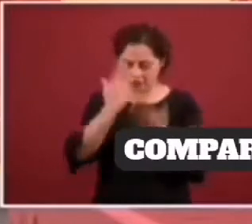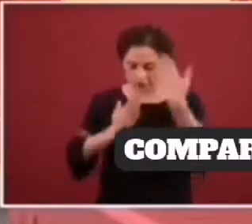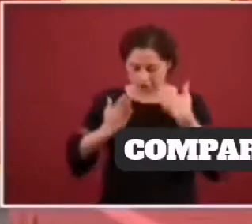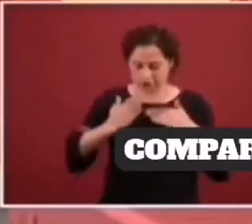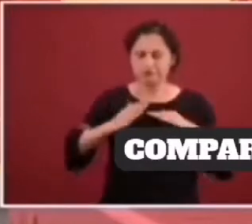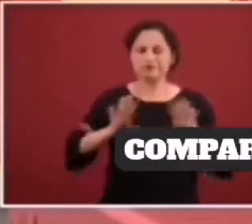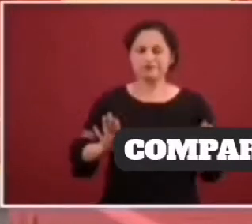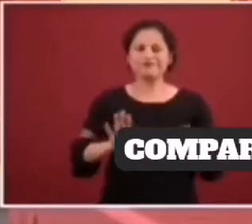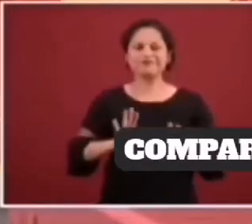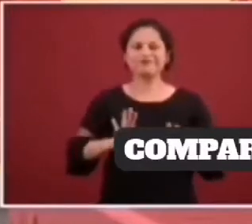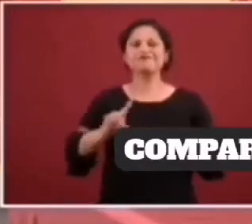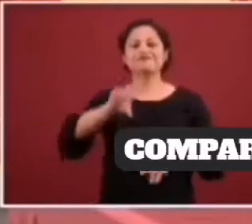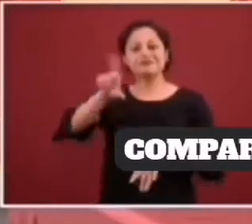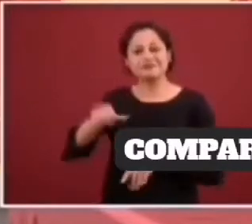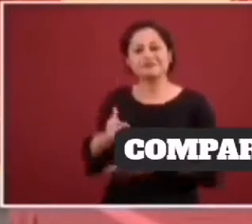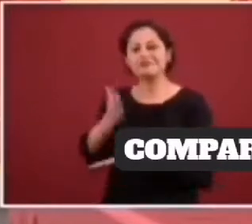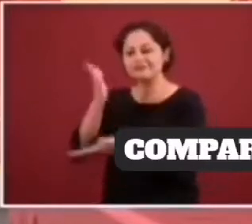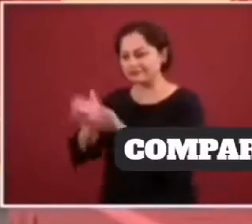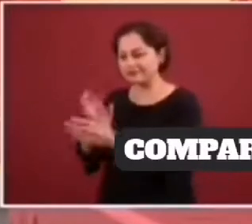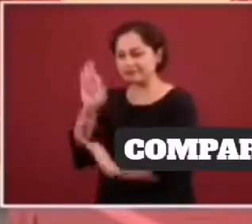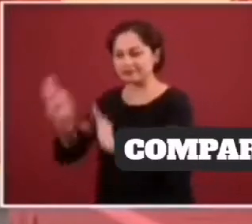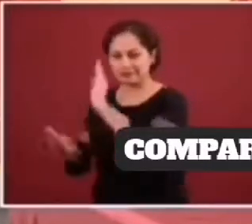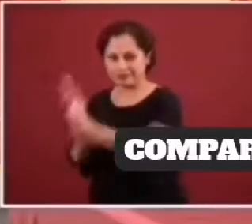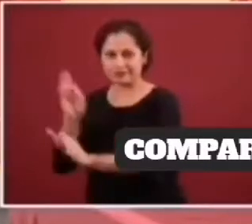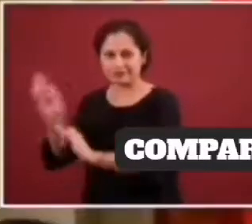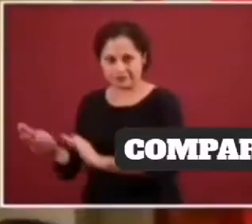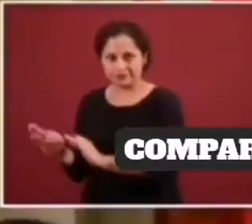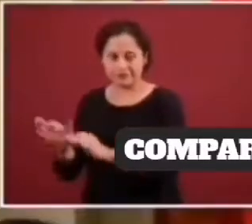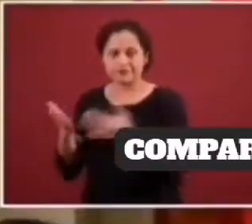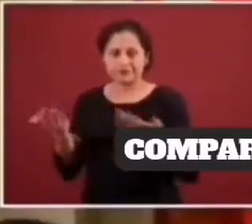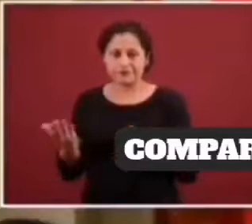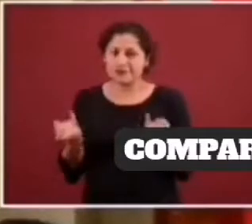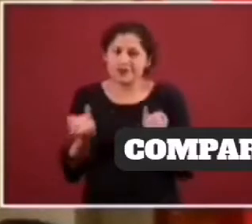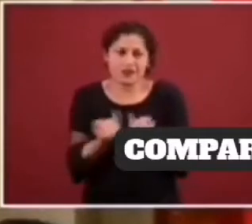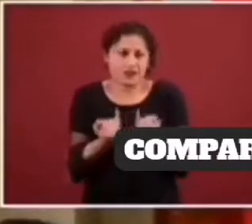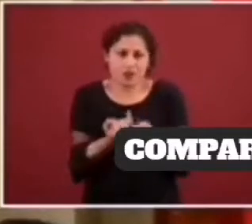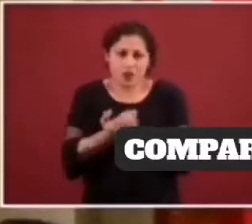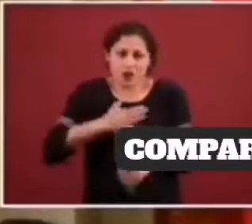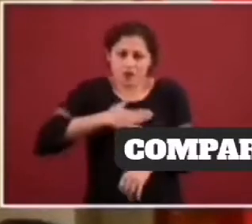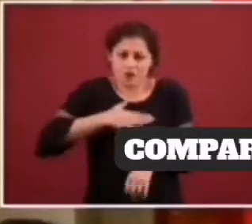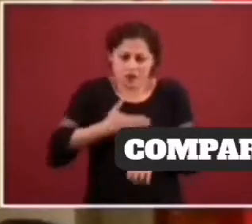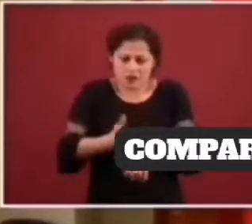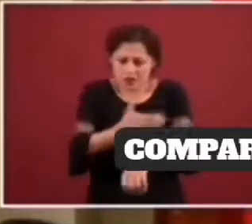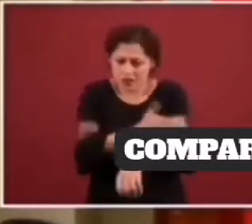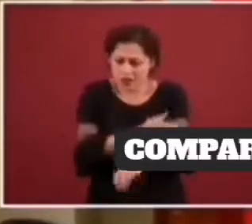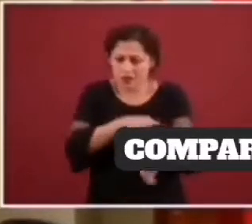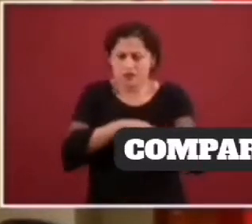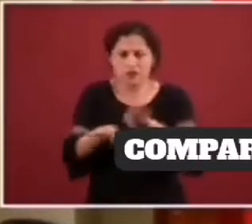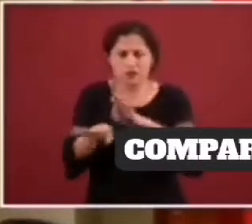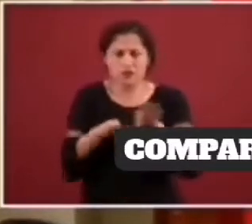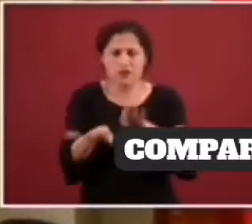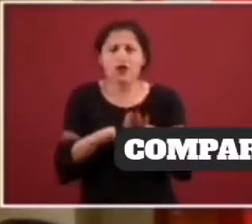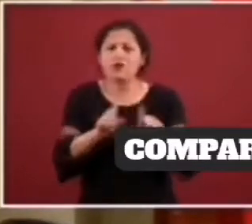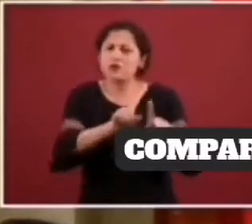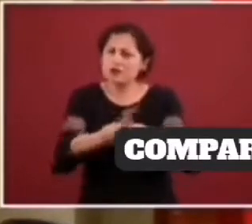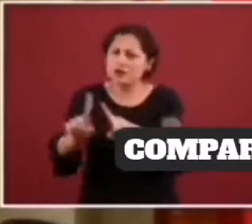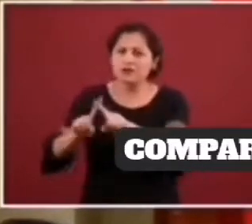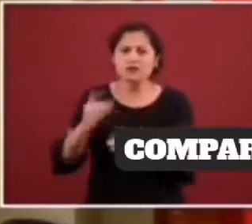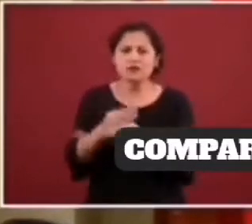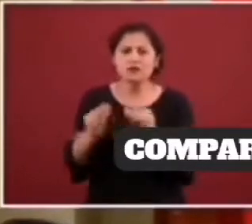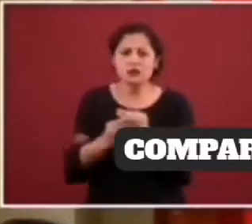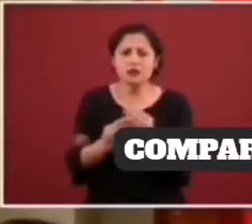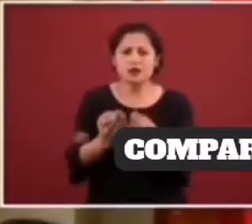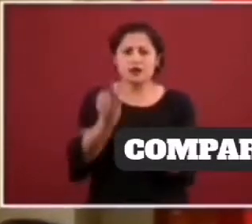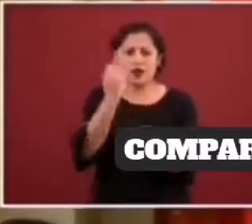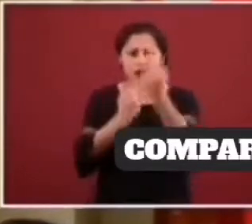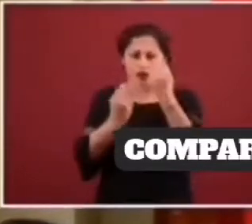Justo con ese equipo yo atendería o mis compañeros atienden a esos pacientes. De tal forma que